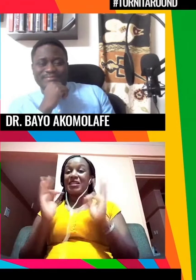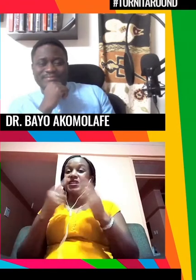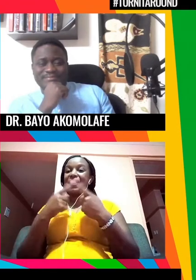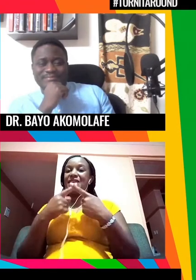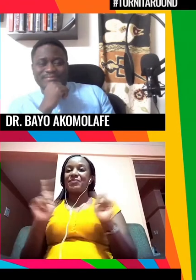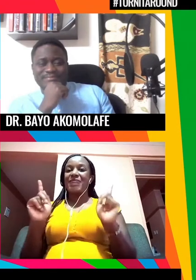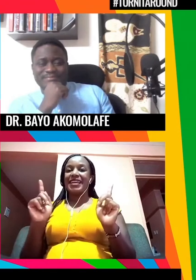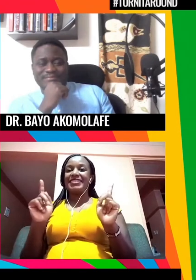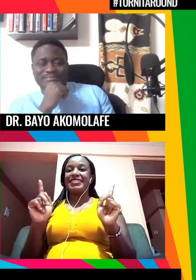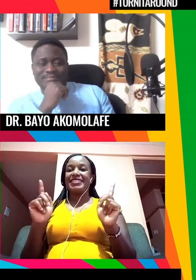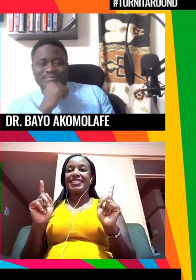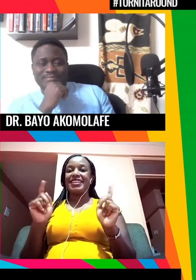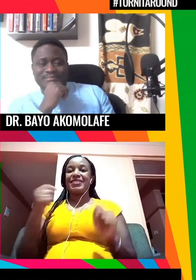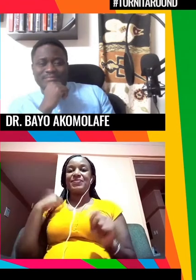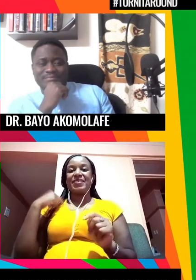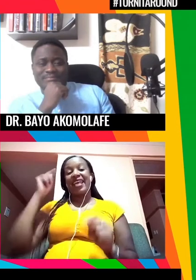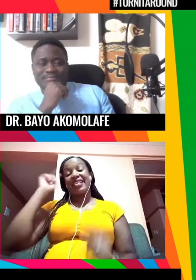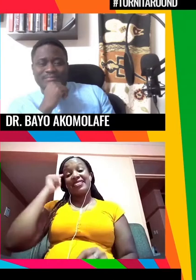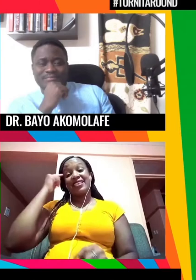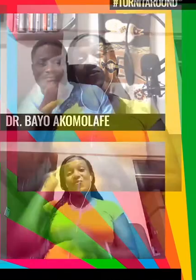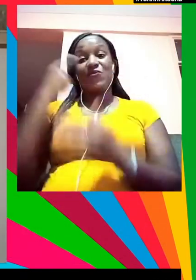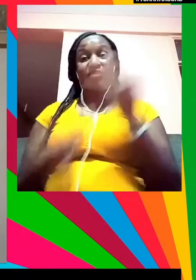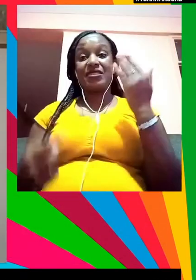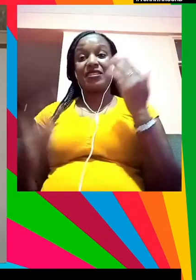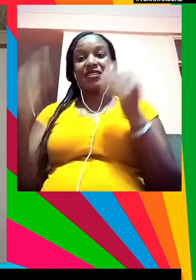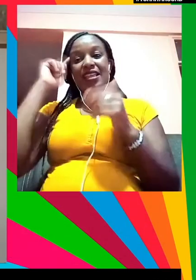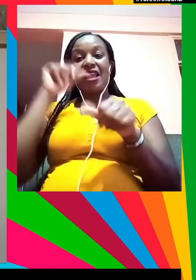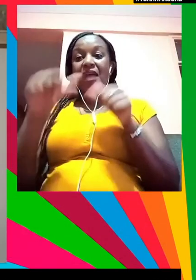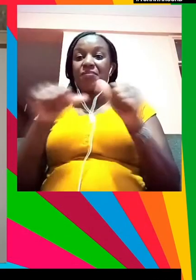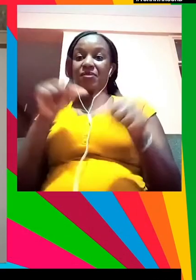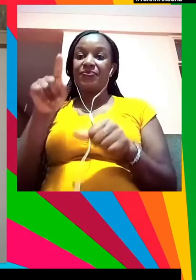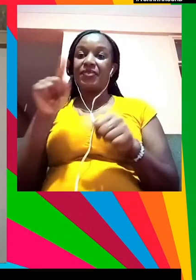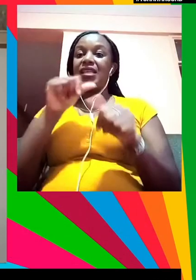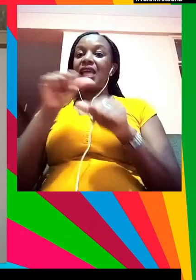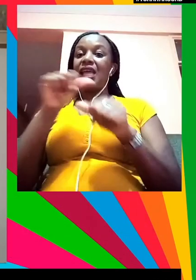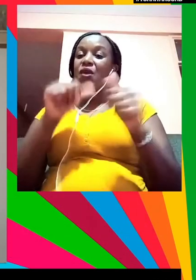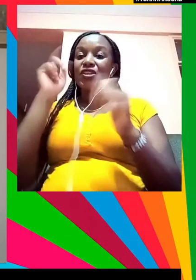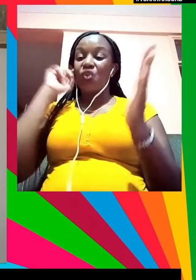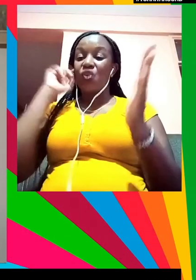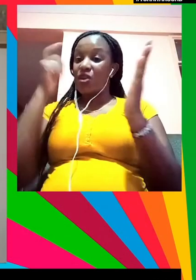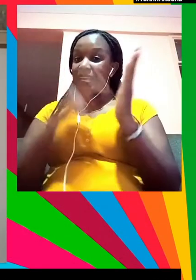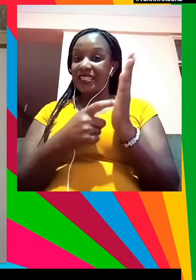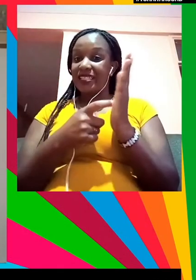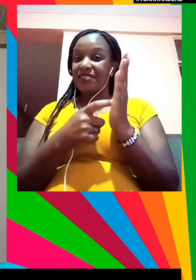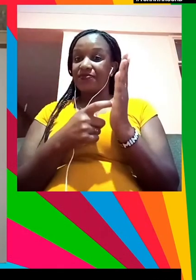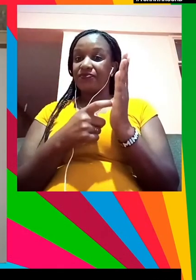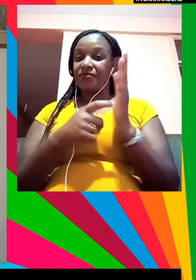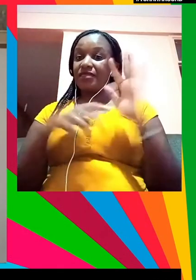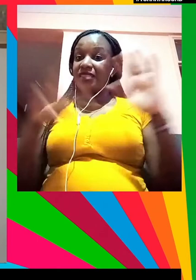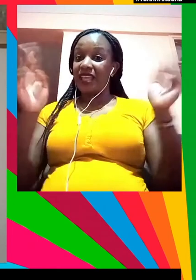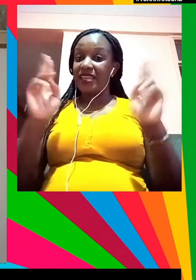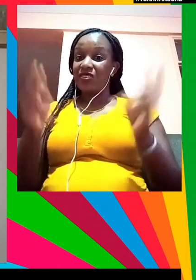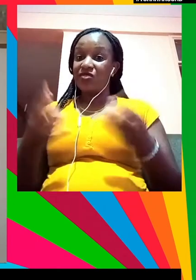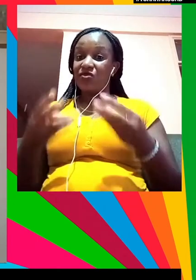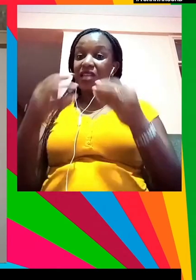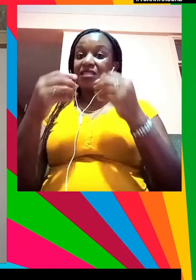yo creo que cuando pienso en eso, también pienso en reconocer y estar dispuestos a